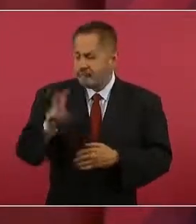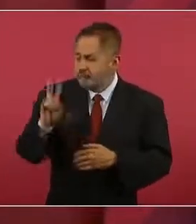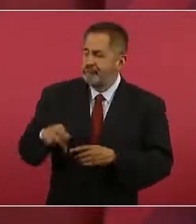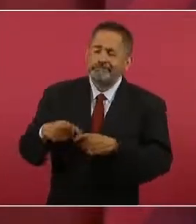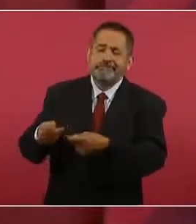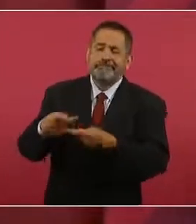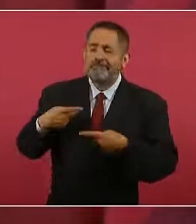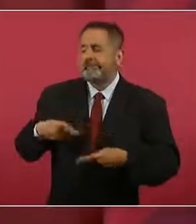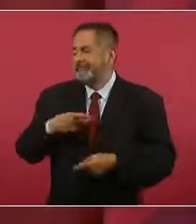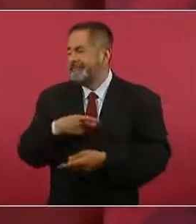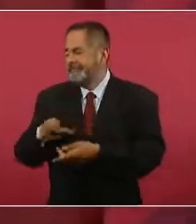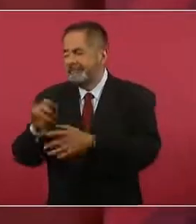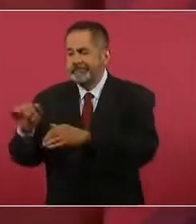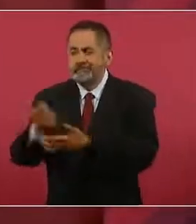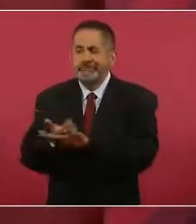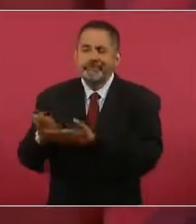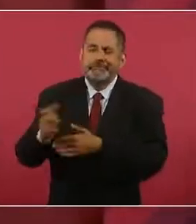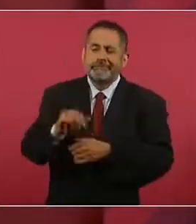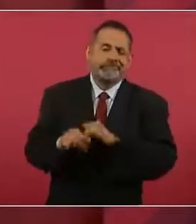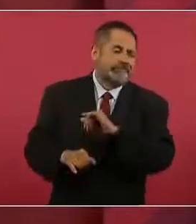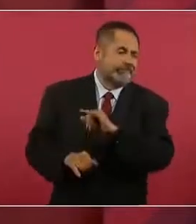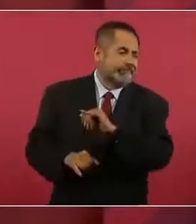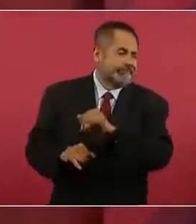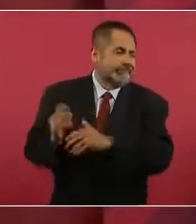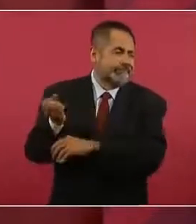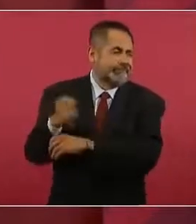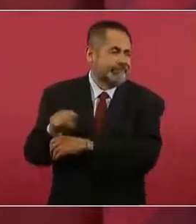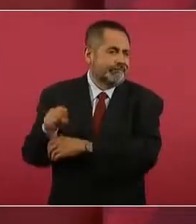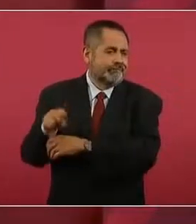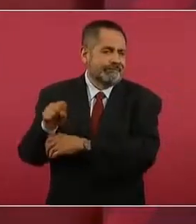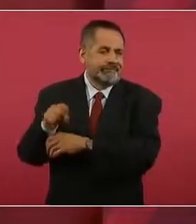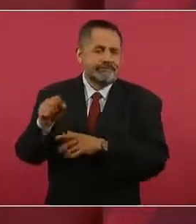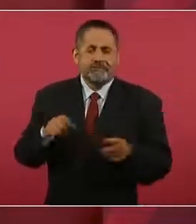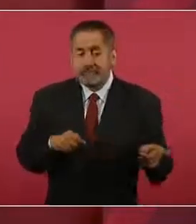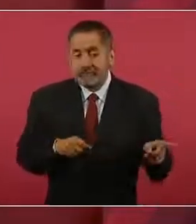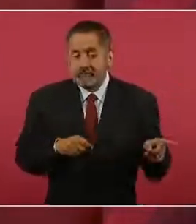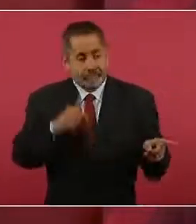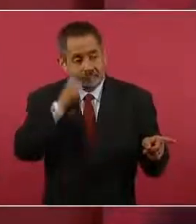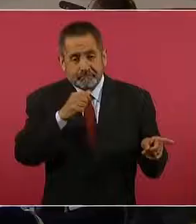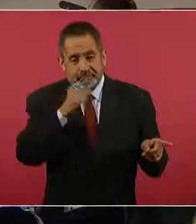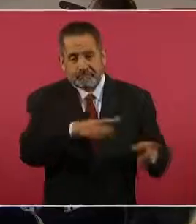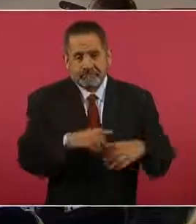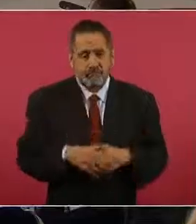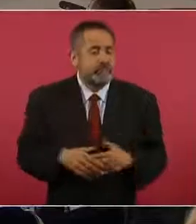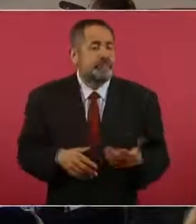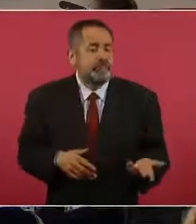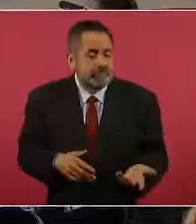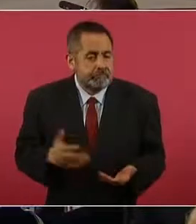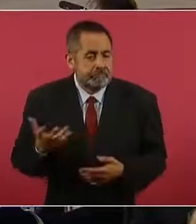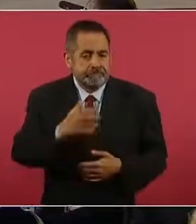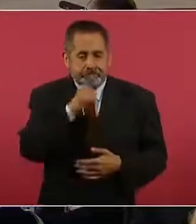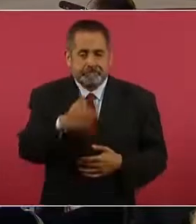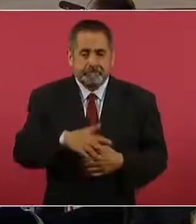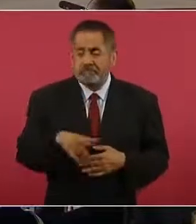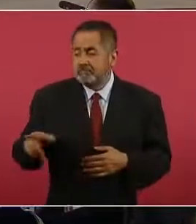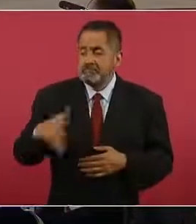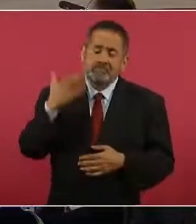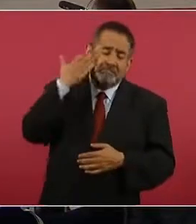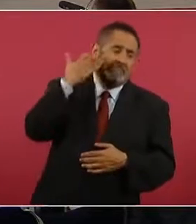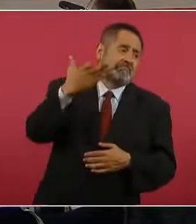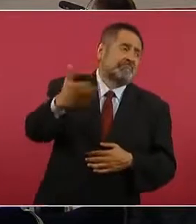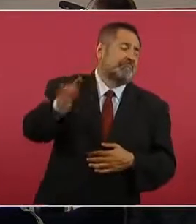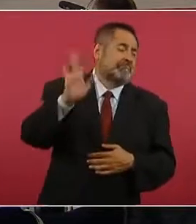pobreza, que aumente el salario, que haya empleo, que se atienda a los jóvenes. Pero eso tarda mucho